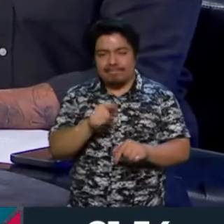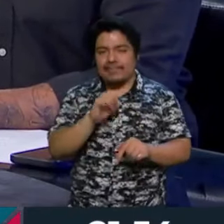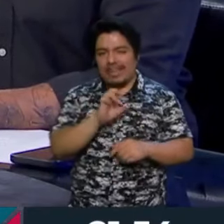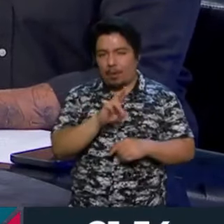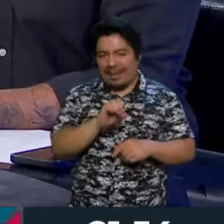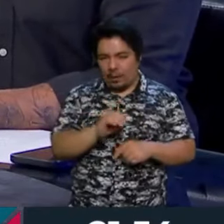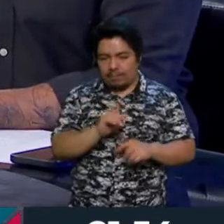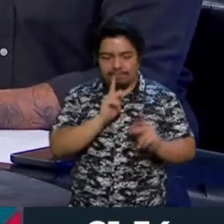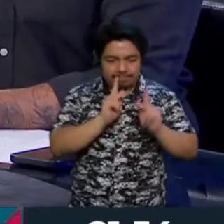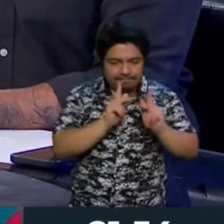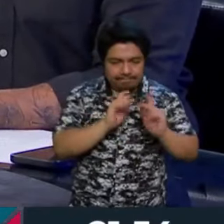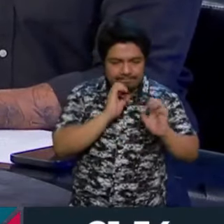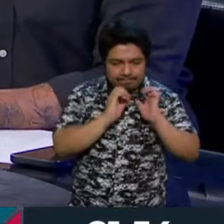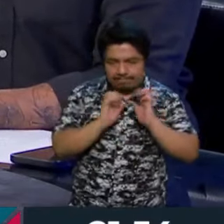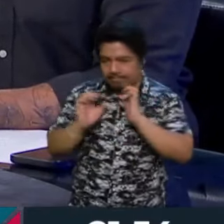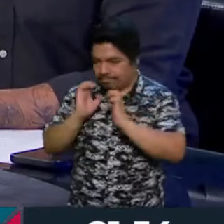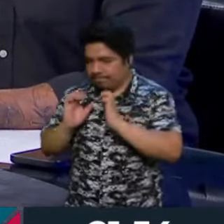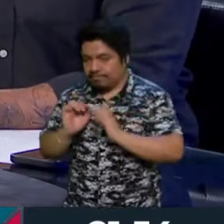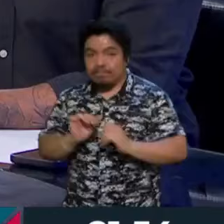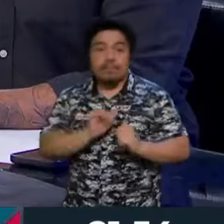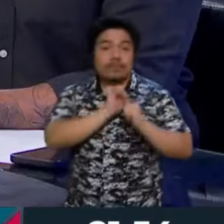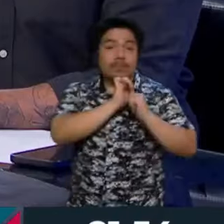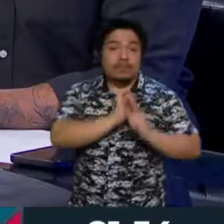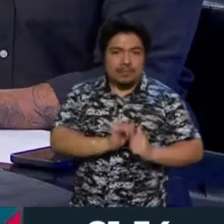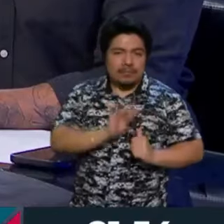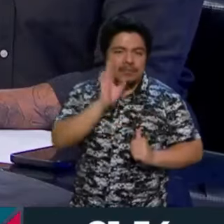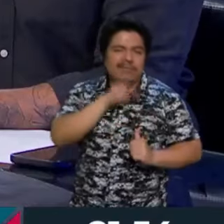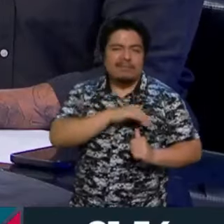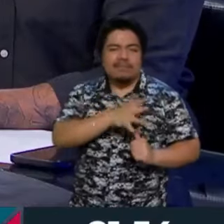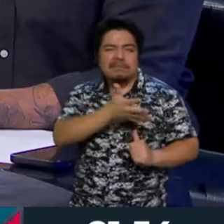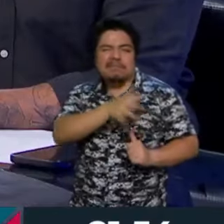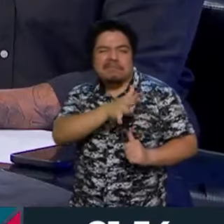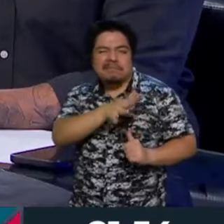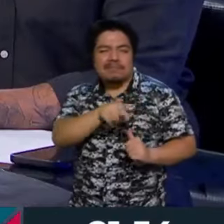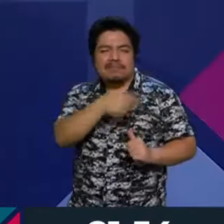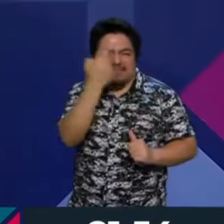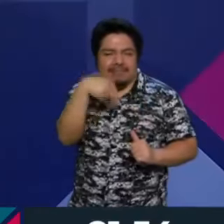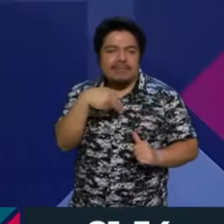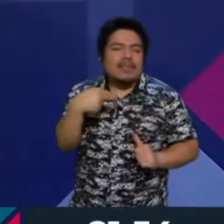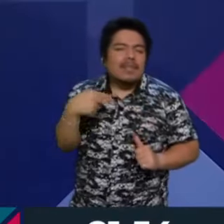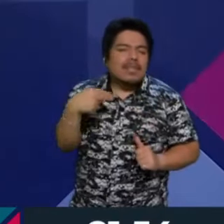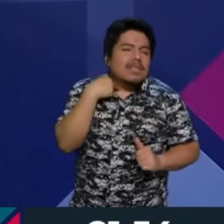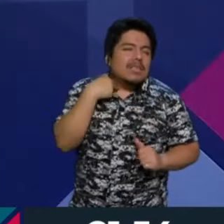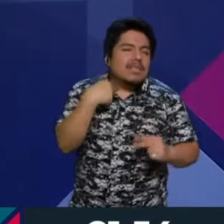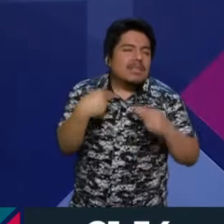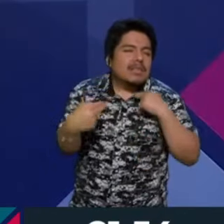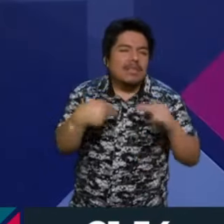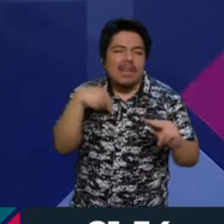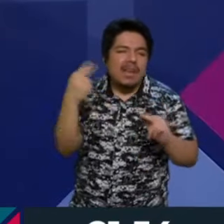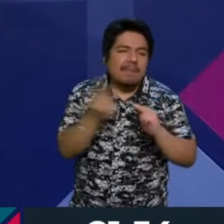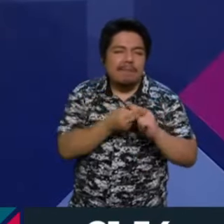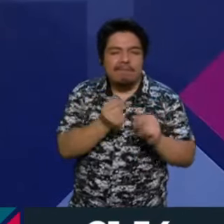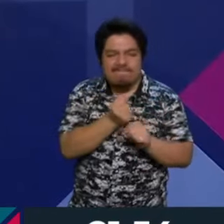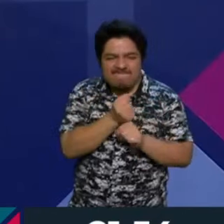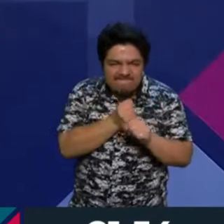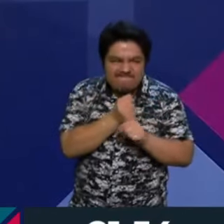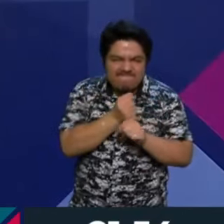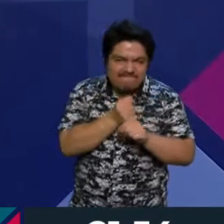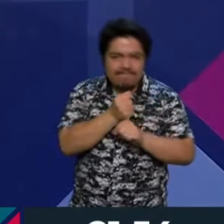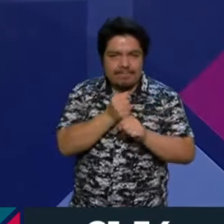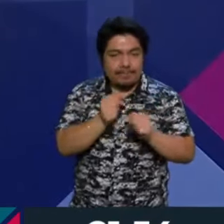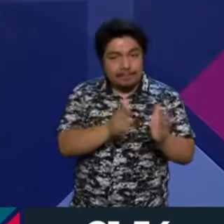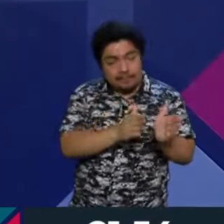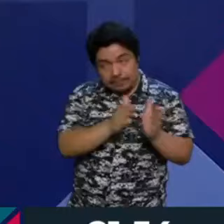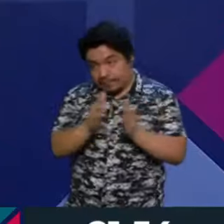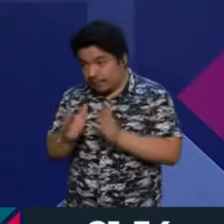Unos son estos funcionarios del mal menores, estos sicarios, estos torturadores, y otros son estos